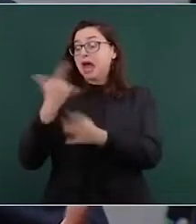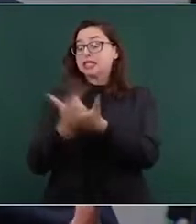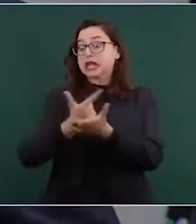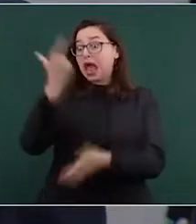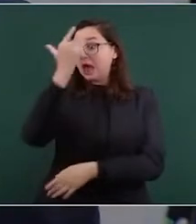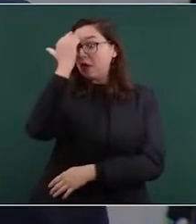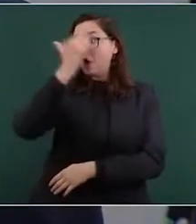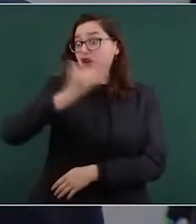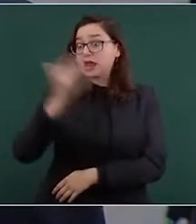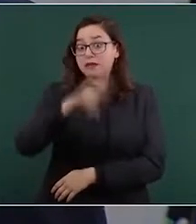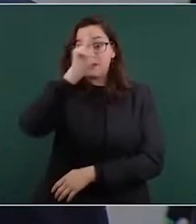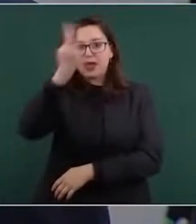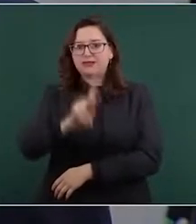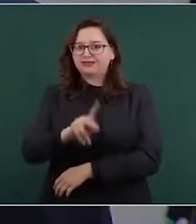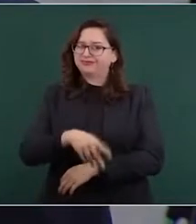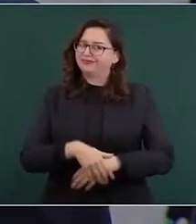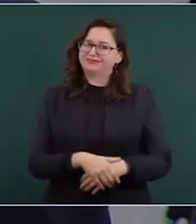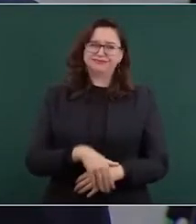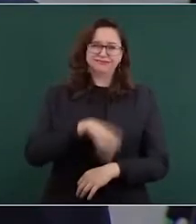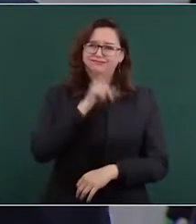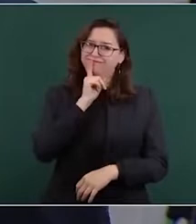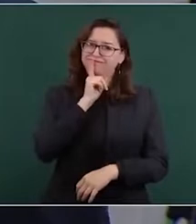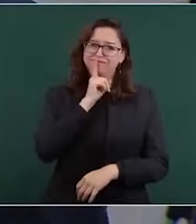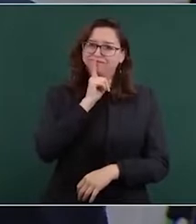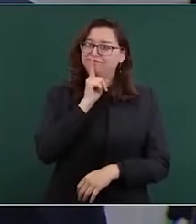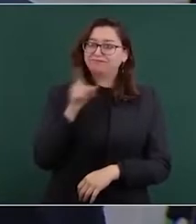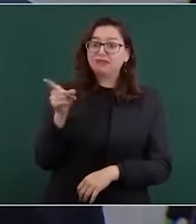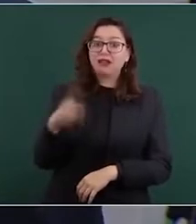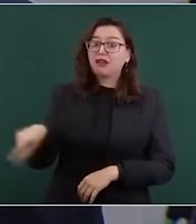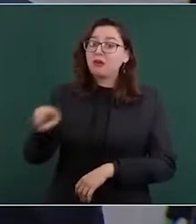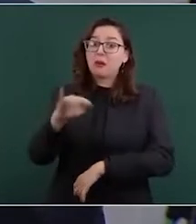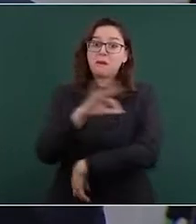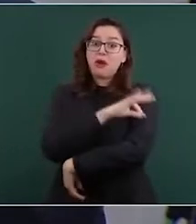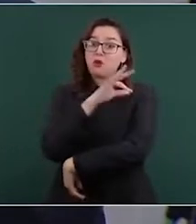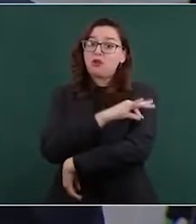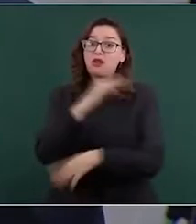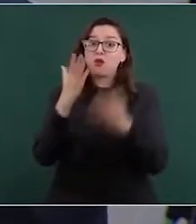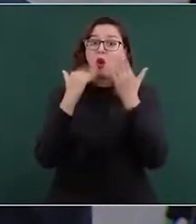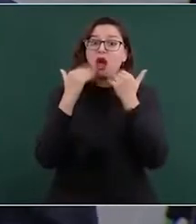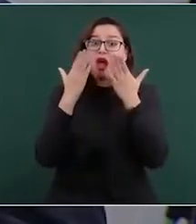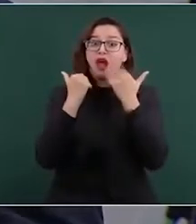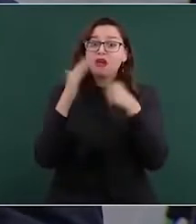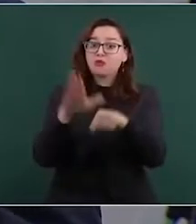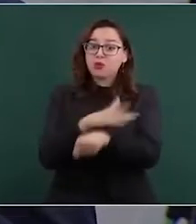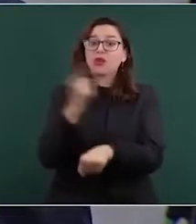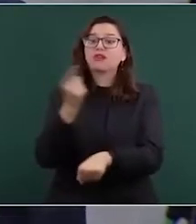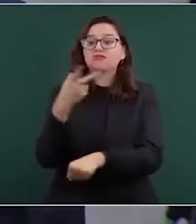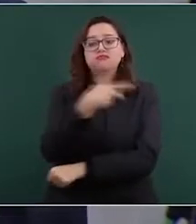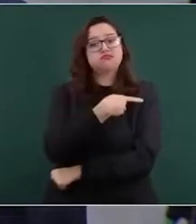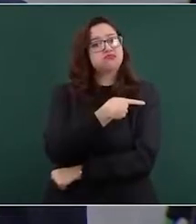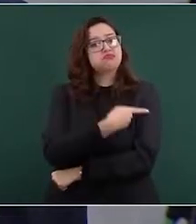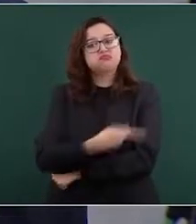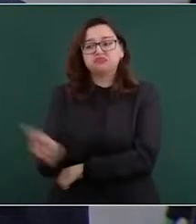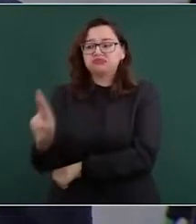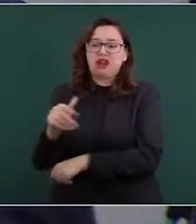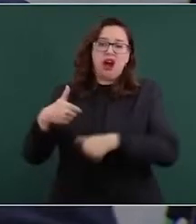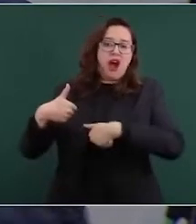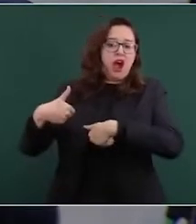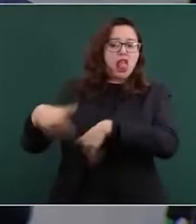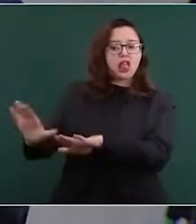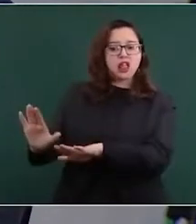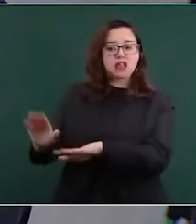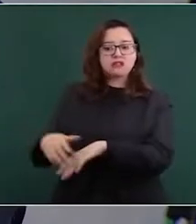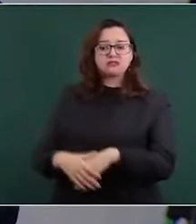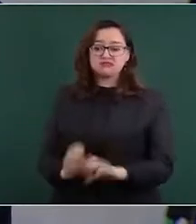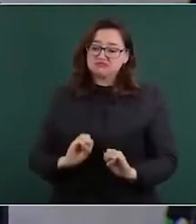abandonó a los pobres del mundo. Como suele pasar, se creó